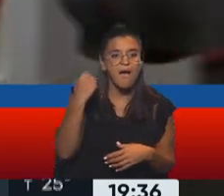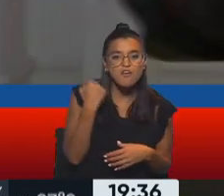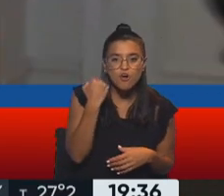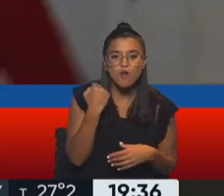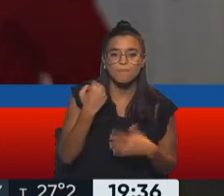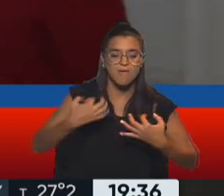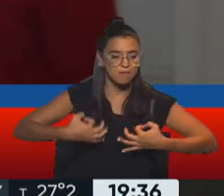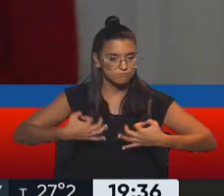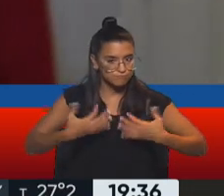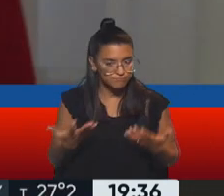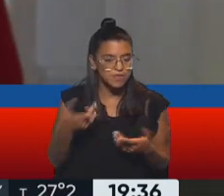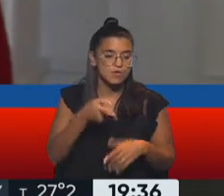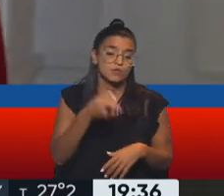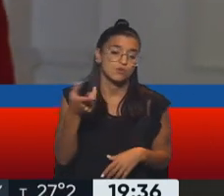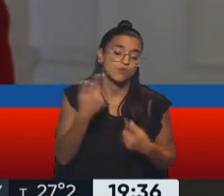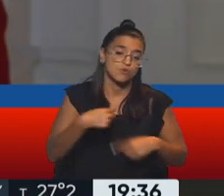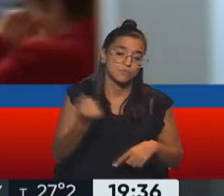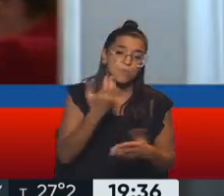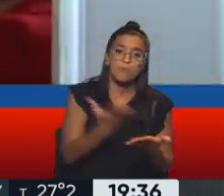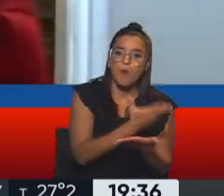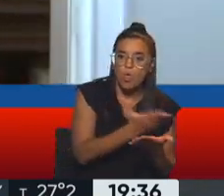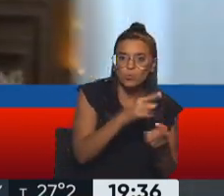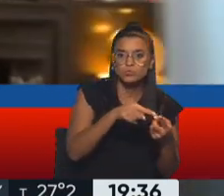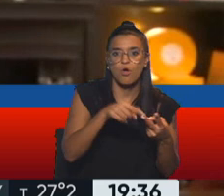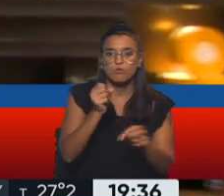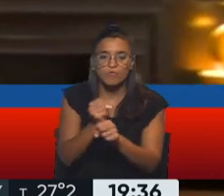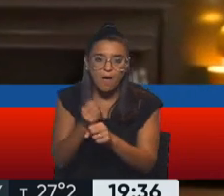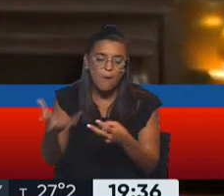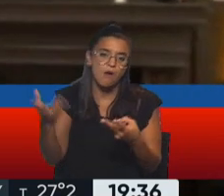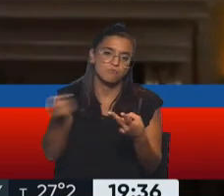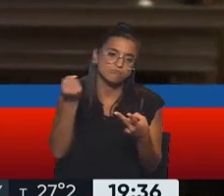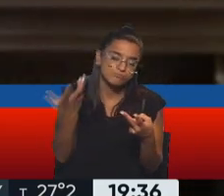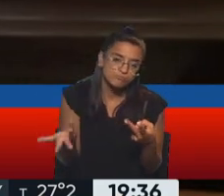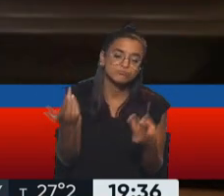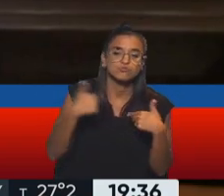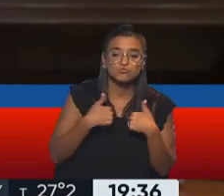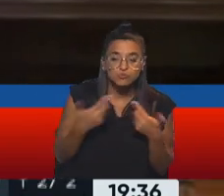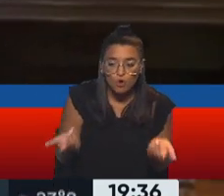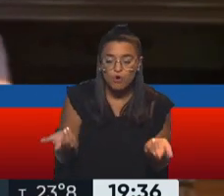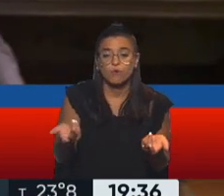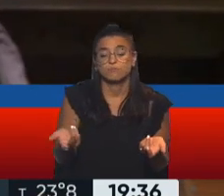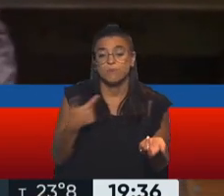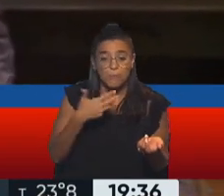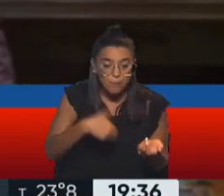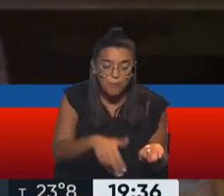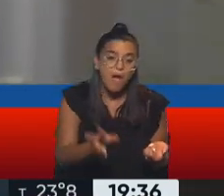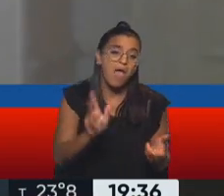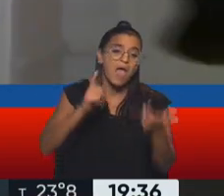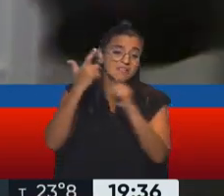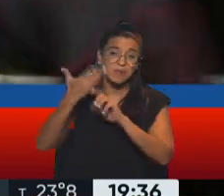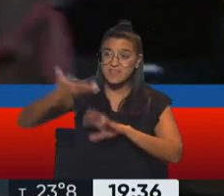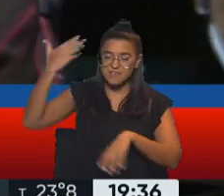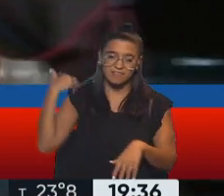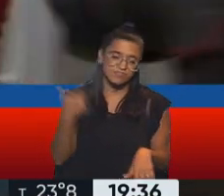pilares que son esenciales, la producción y el trabajo. Así que, bueno, yo la vi venir con mi experiencia en su